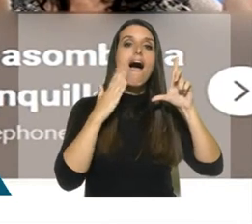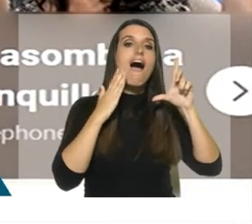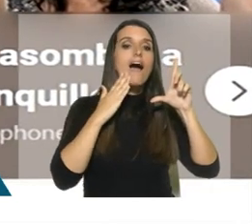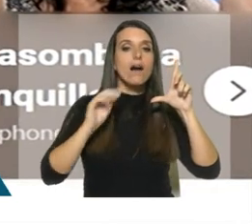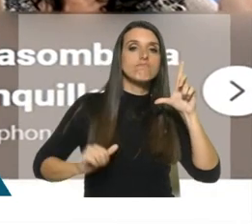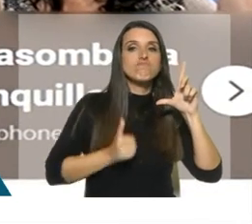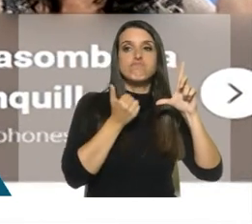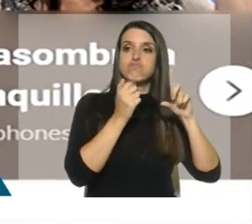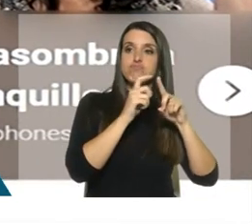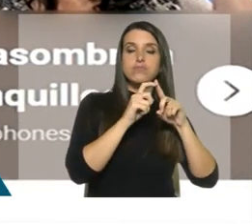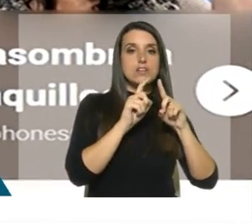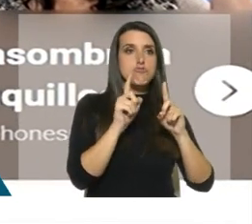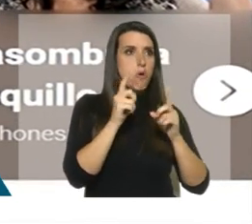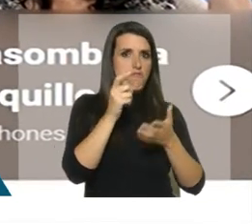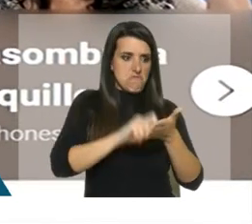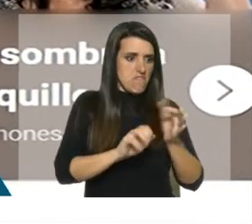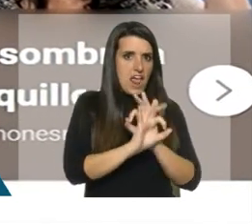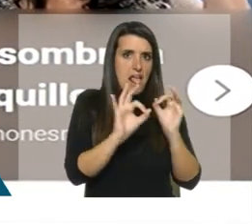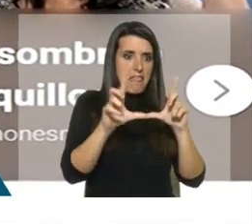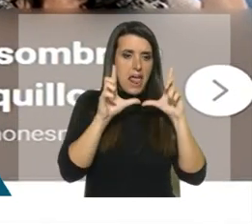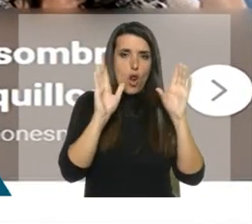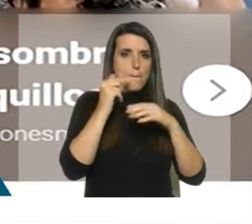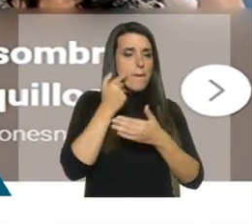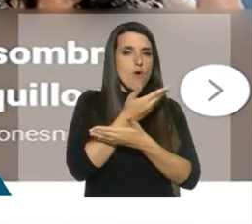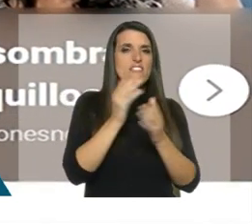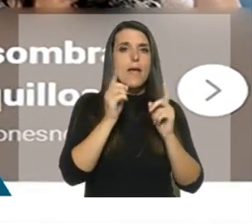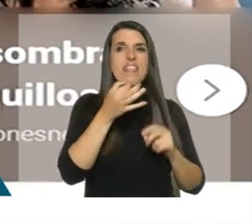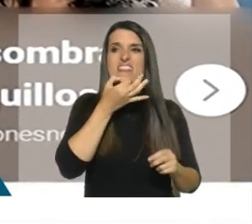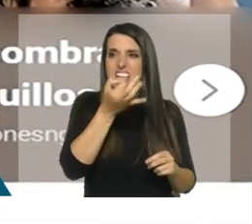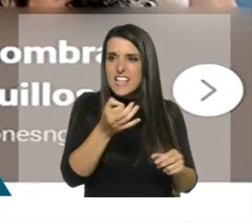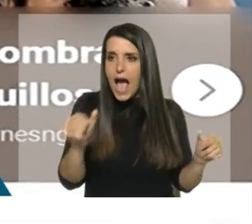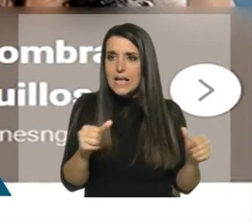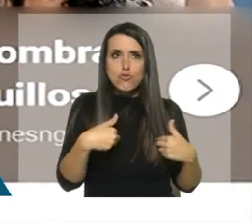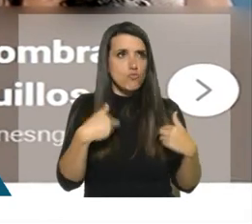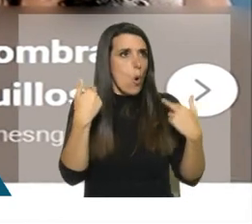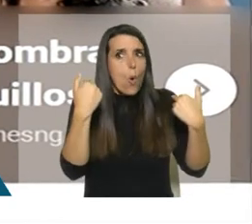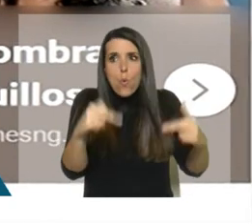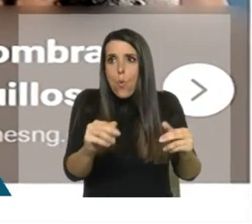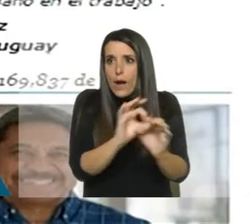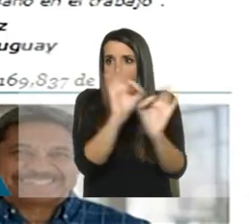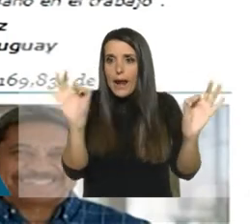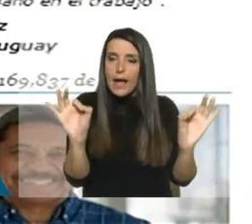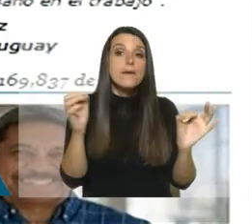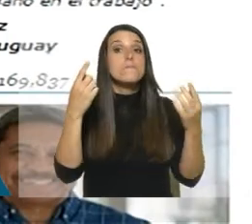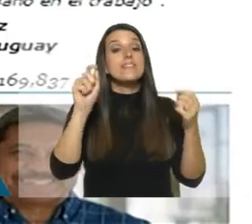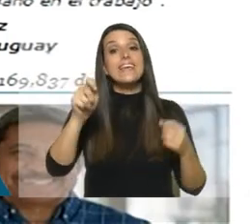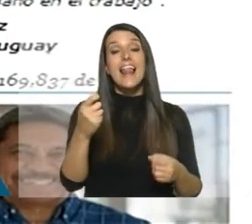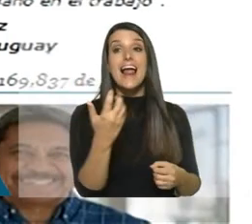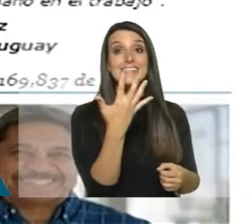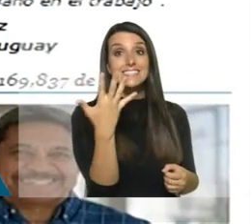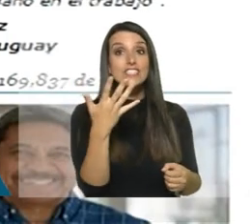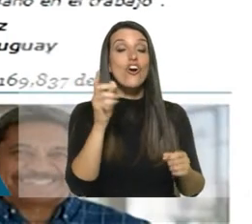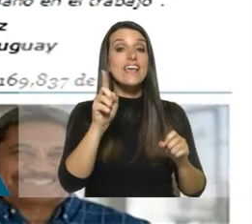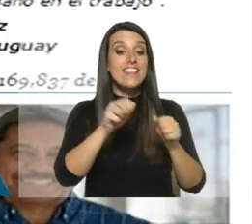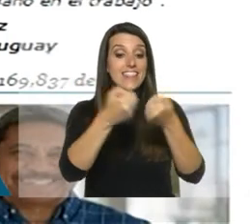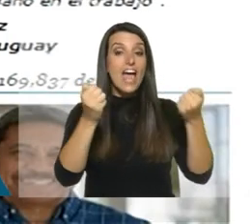lucrativos sin su consentimiento y porque se les hizo decir y hacer algo que nunca hicieron ni dijeron. Canal 5 y el diario El